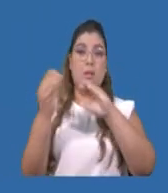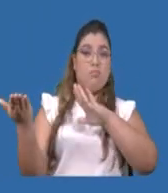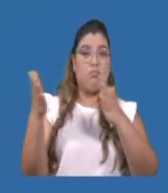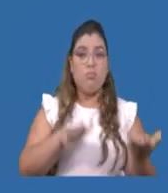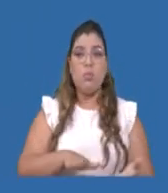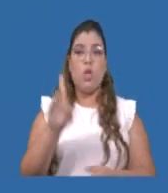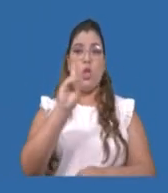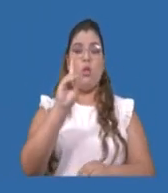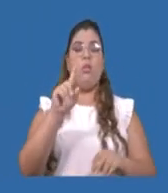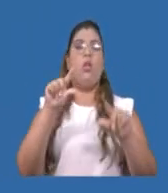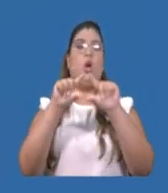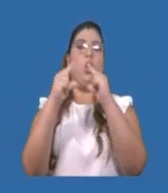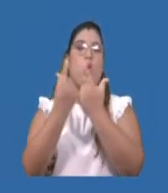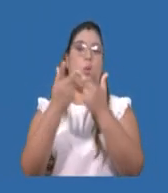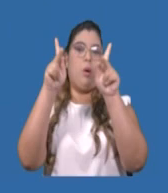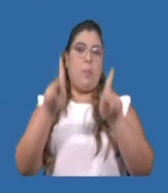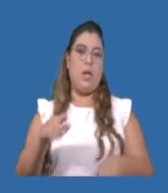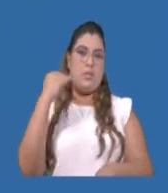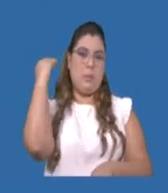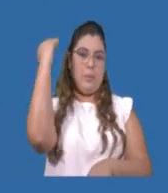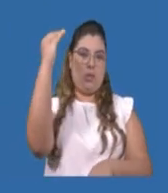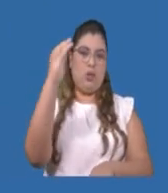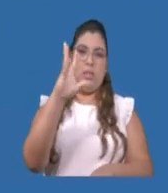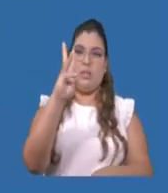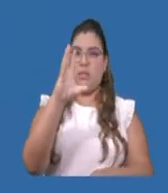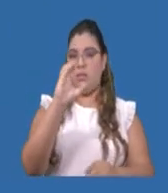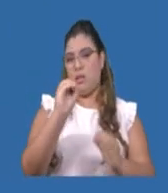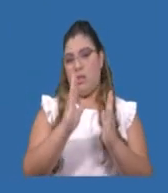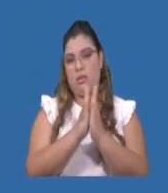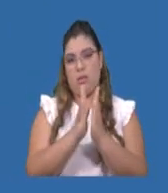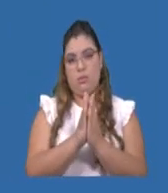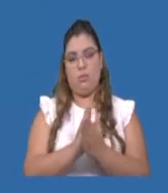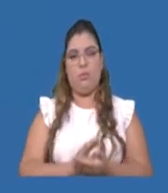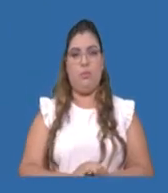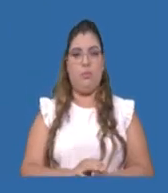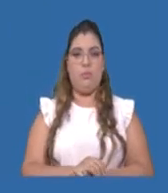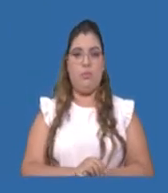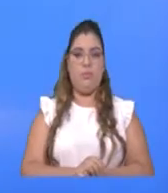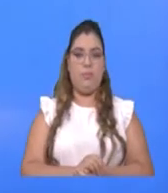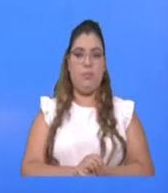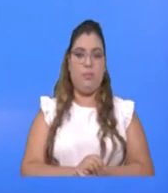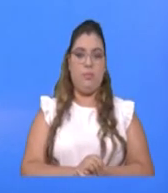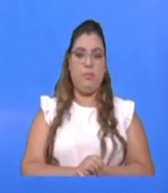en el grupo vulnerable de personas mayores de 60 años.